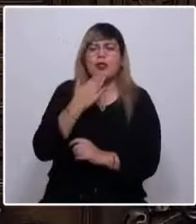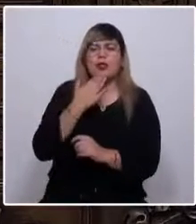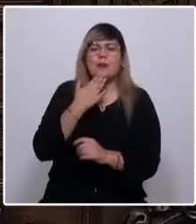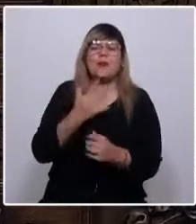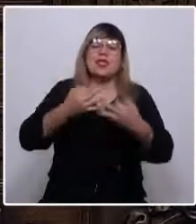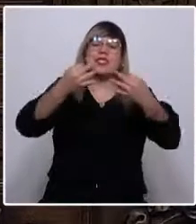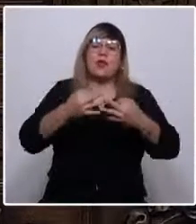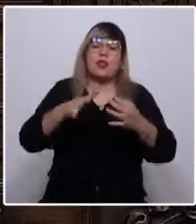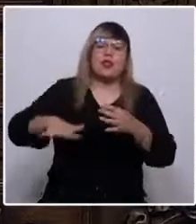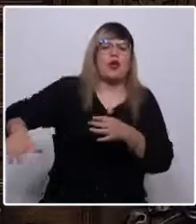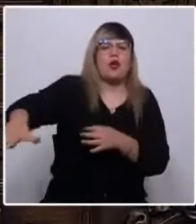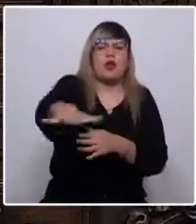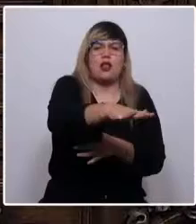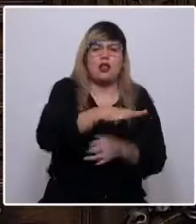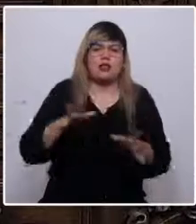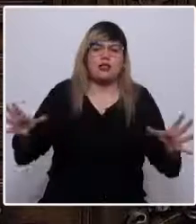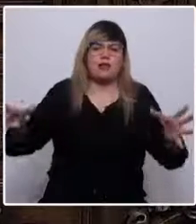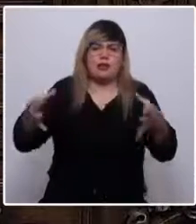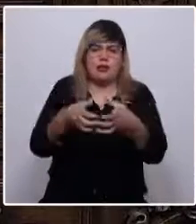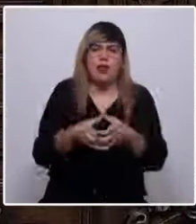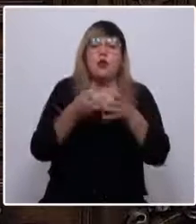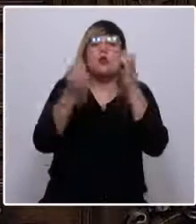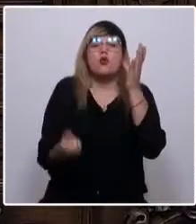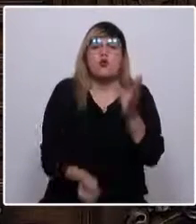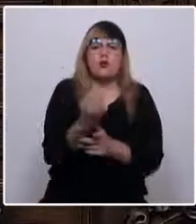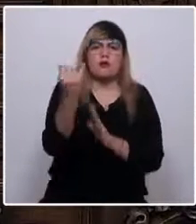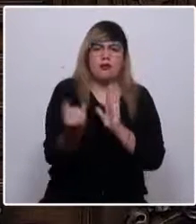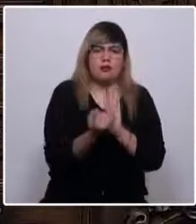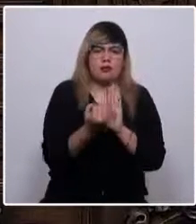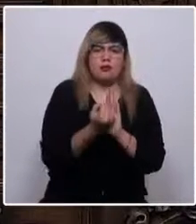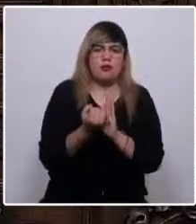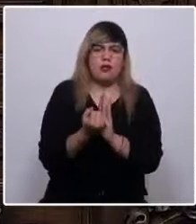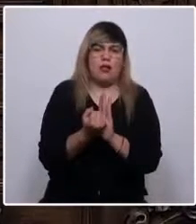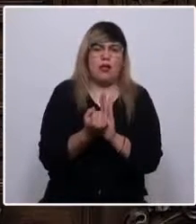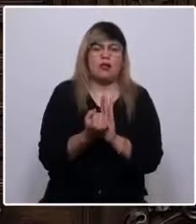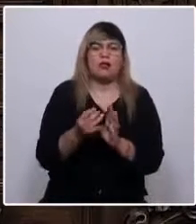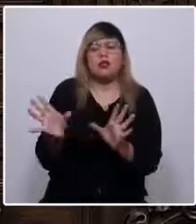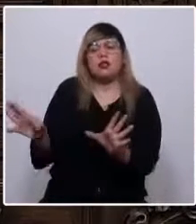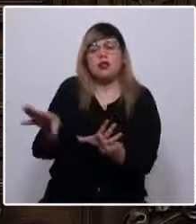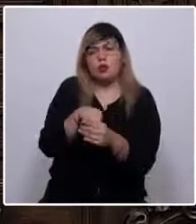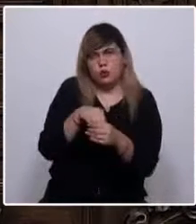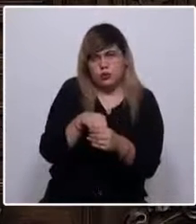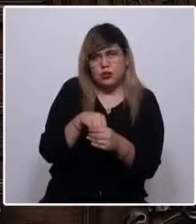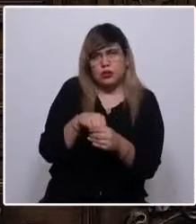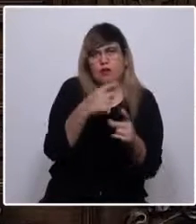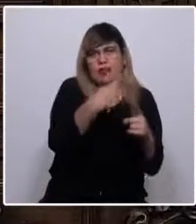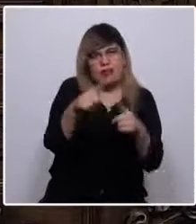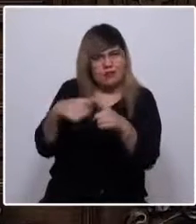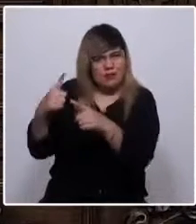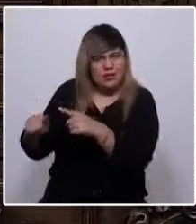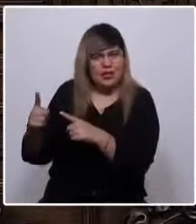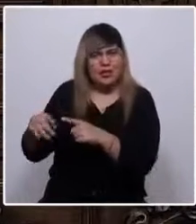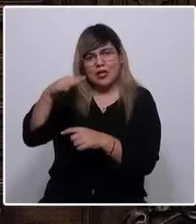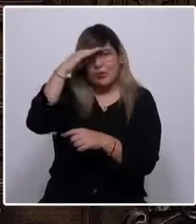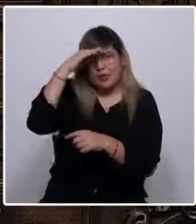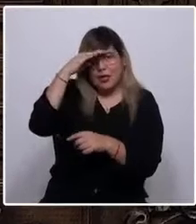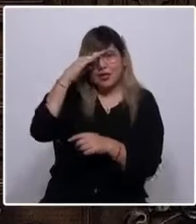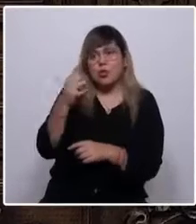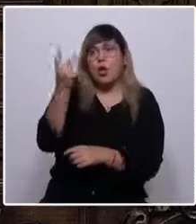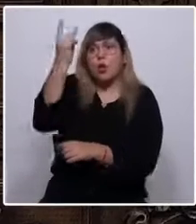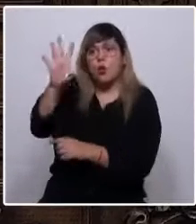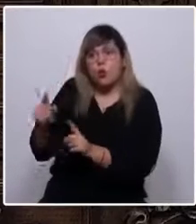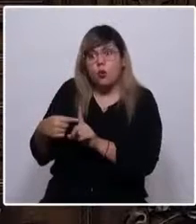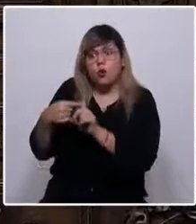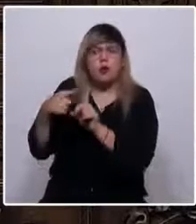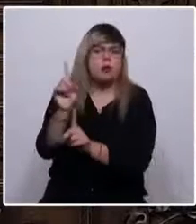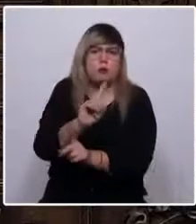que allí se pueda fraguar una nueva identidad nacional, plural, inclusiva, con historias diversas, no únicas, sin recetas